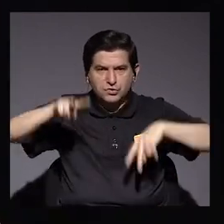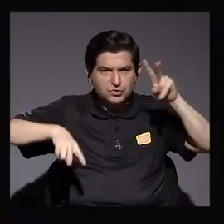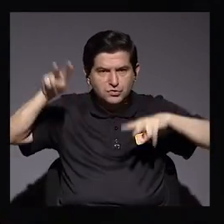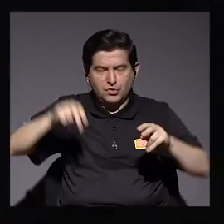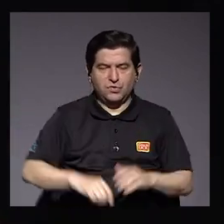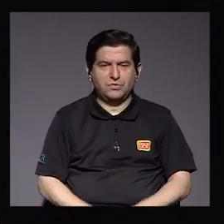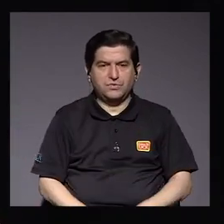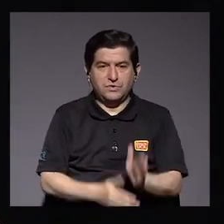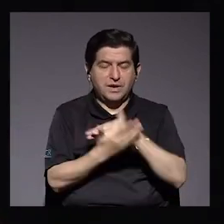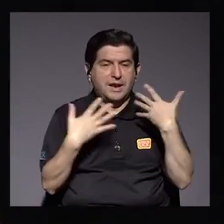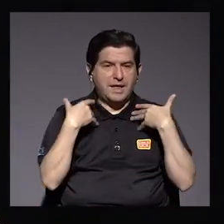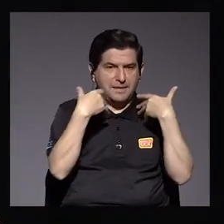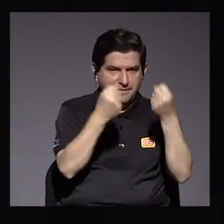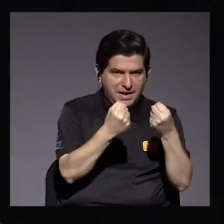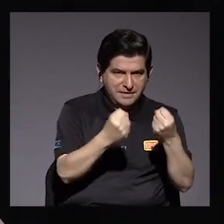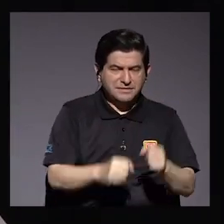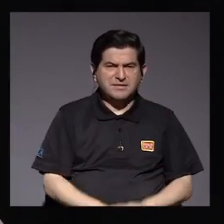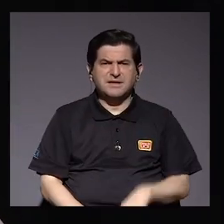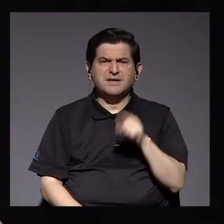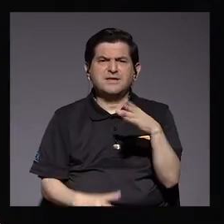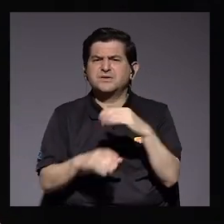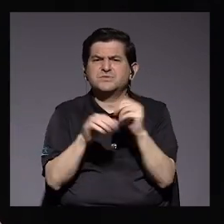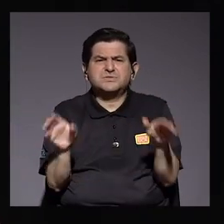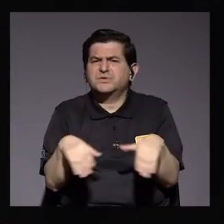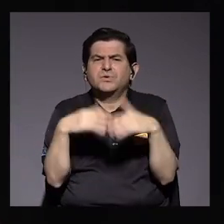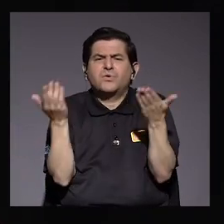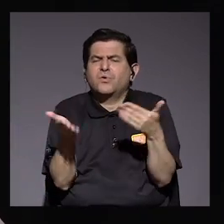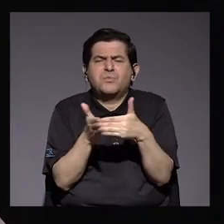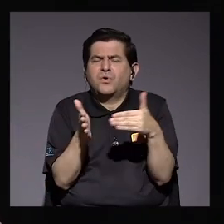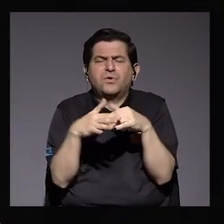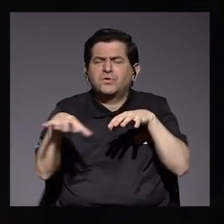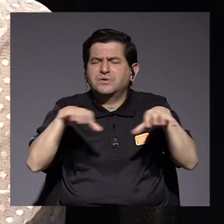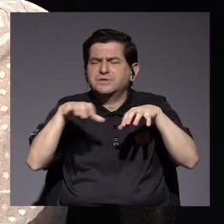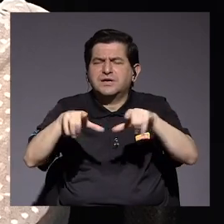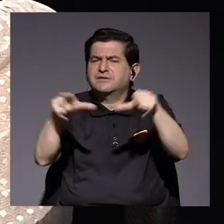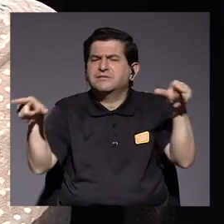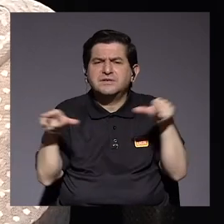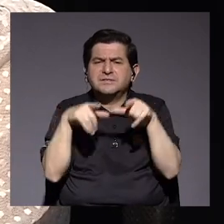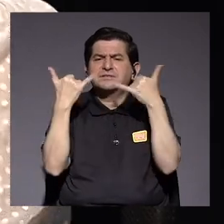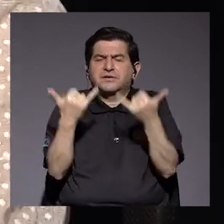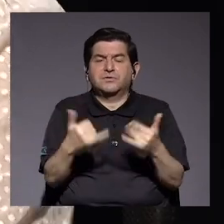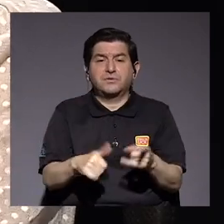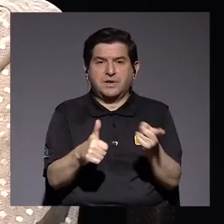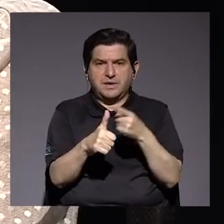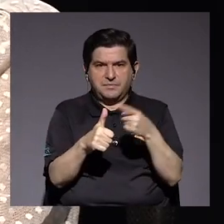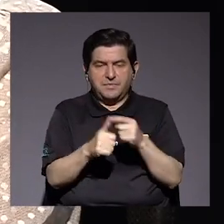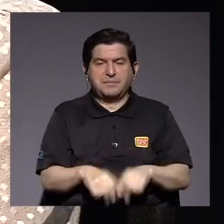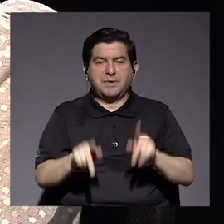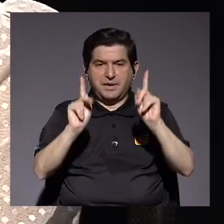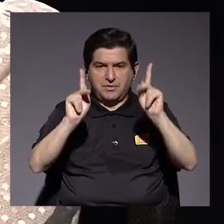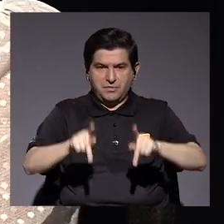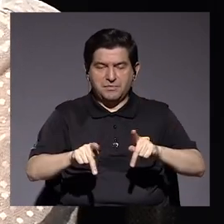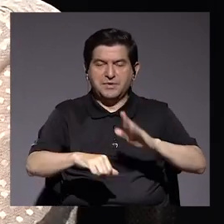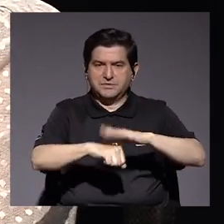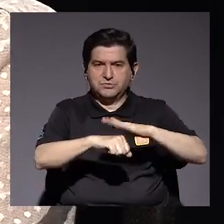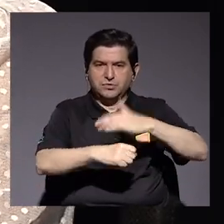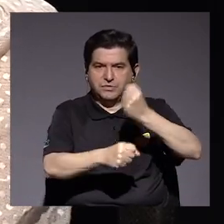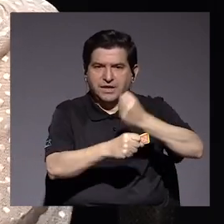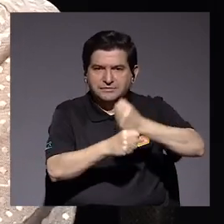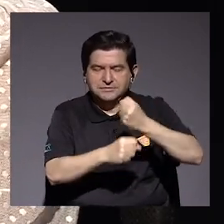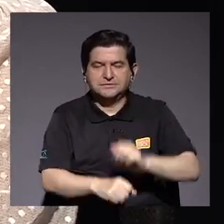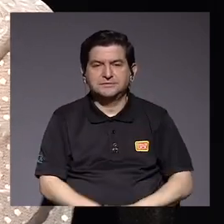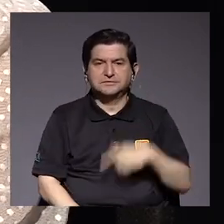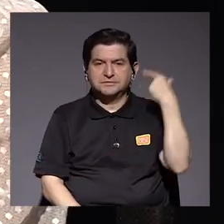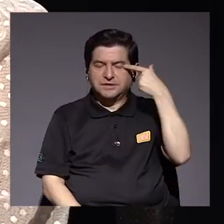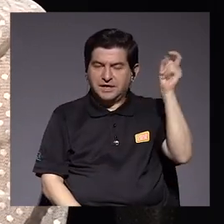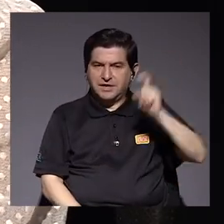la parte de salud ¿cómo lograr esa reactivación en esa zona? bueno primero hay que dejar a la gente a trabajar primero